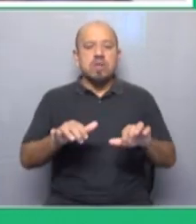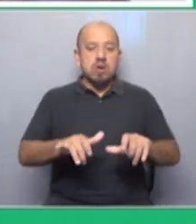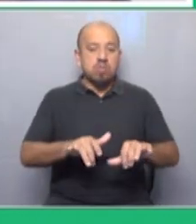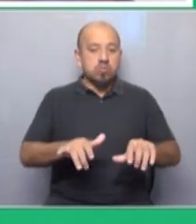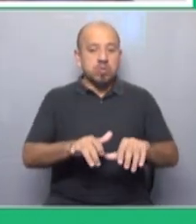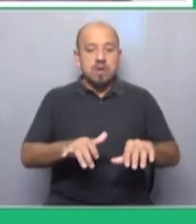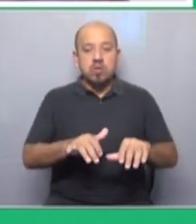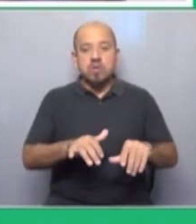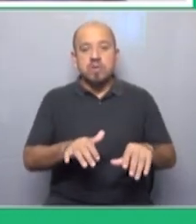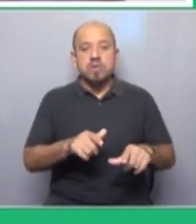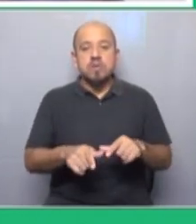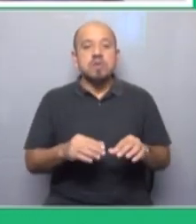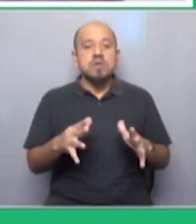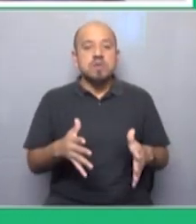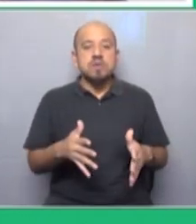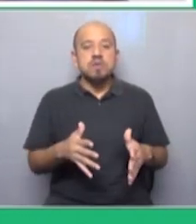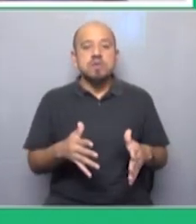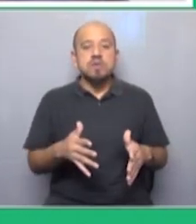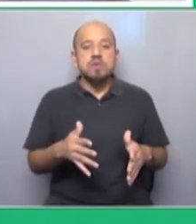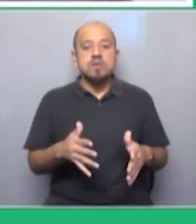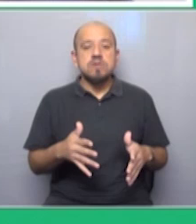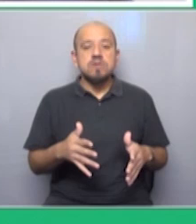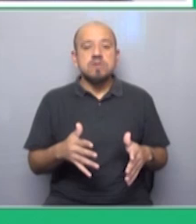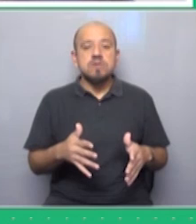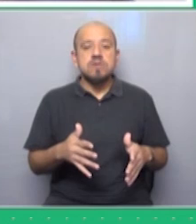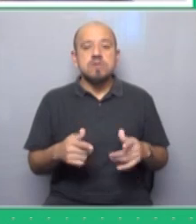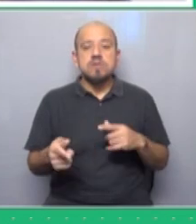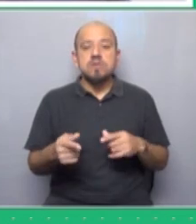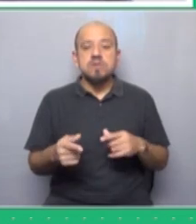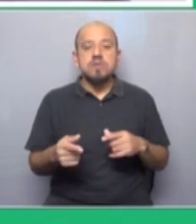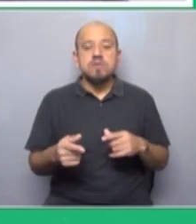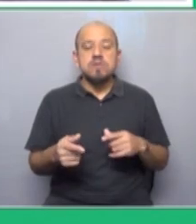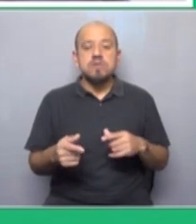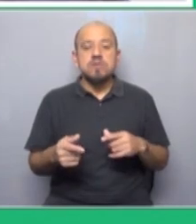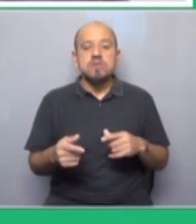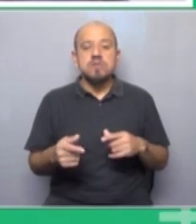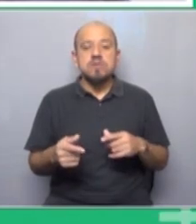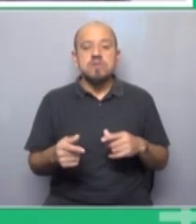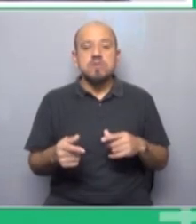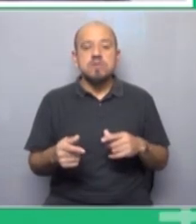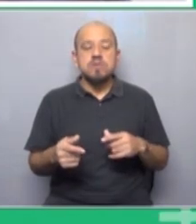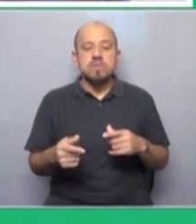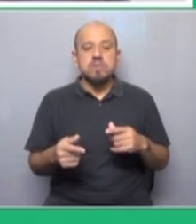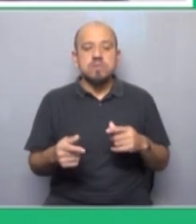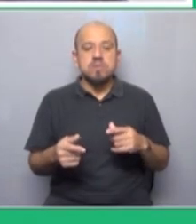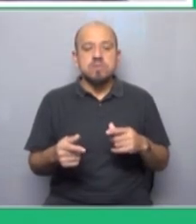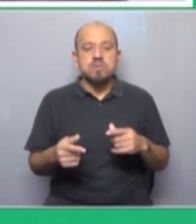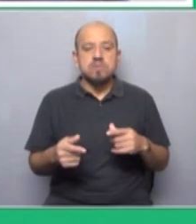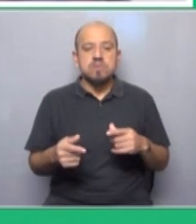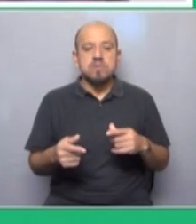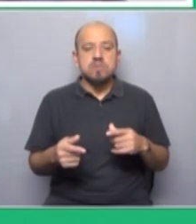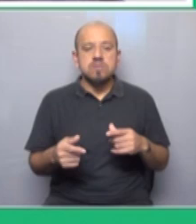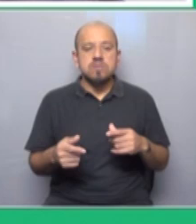¿Y qué significa eso? Que por cada cinco trabajos, un trabajo altamente